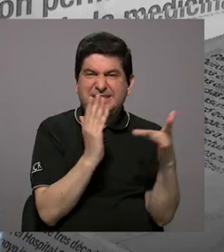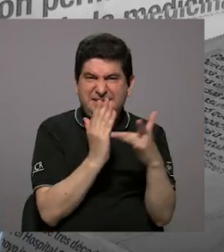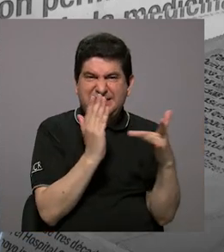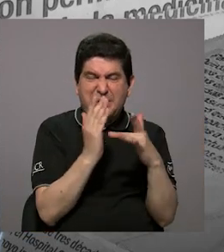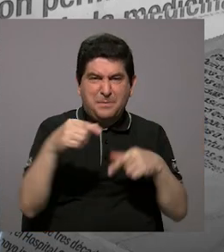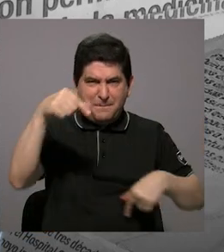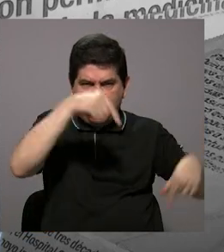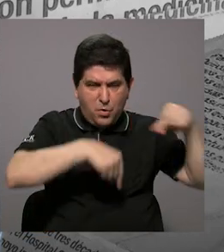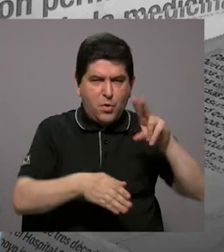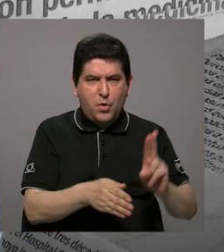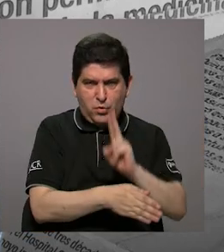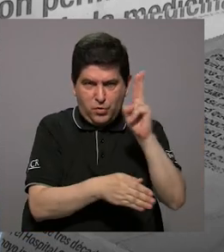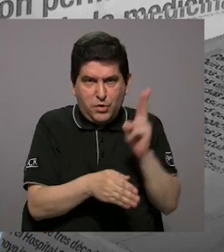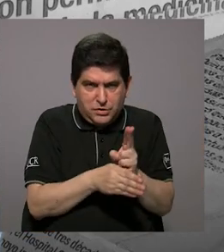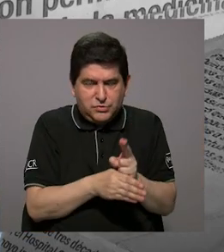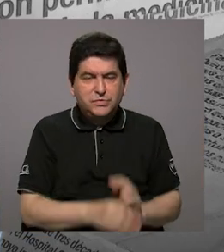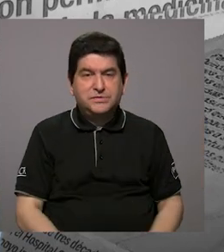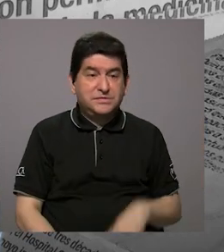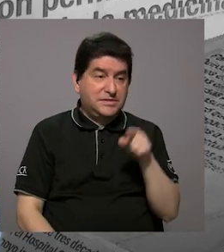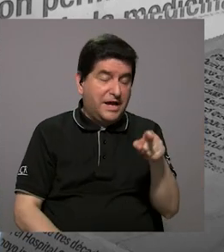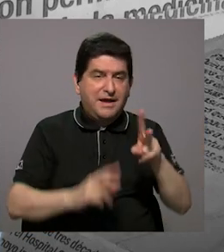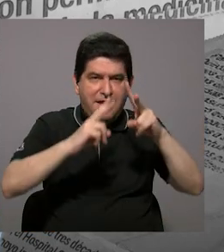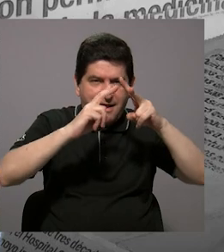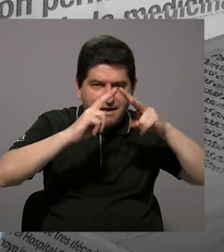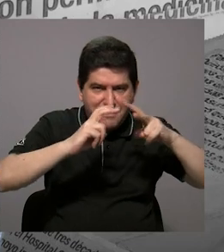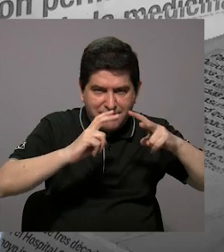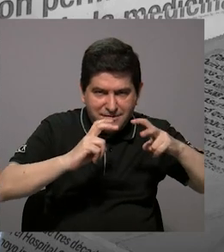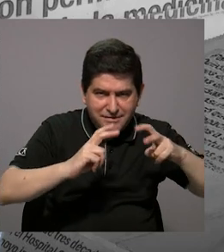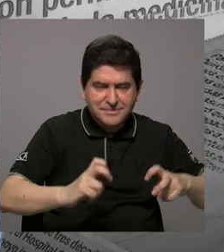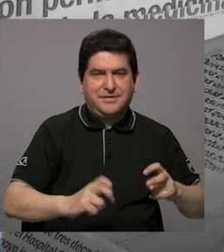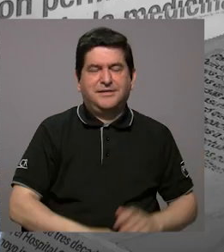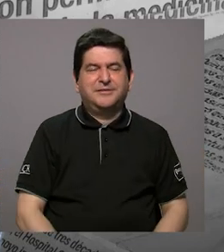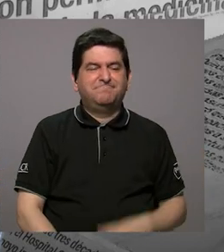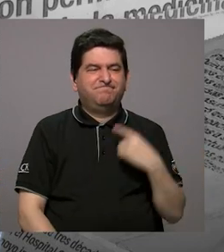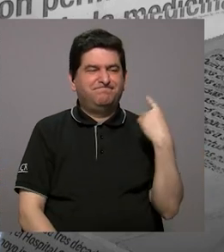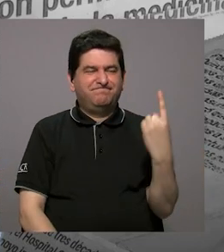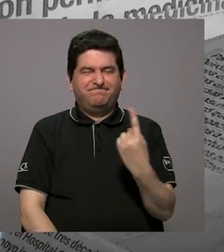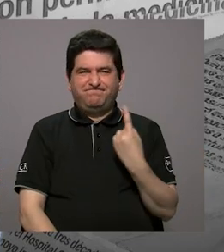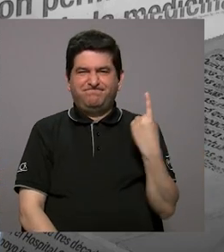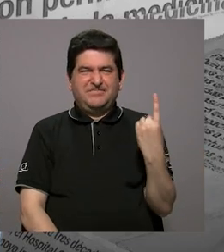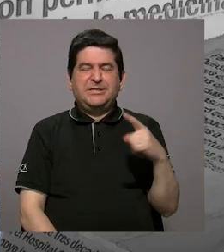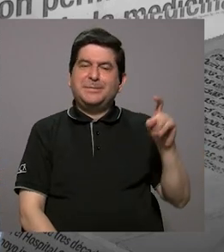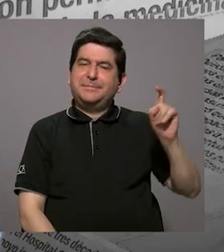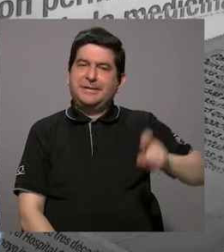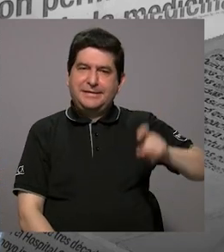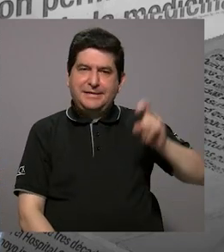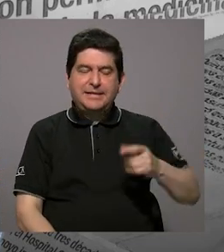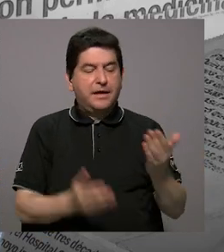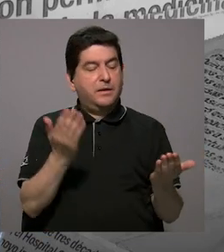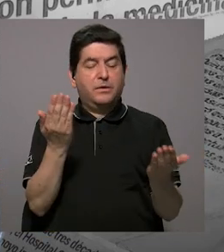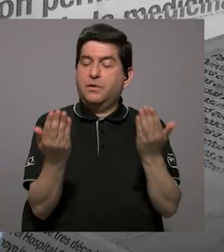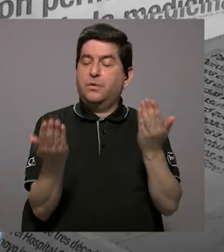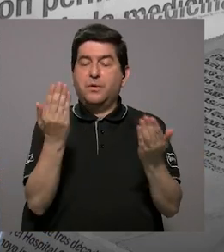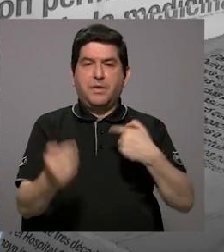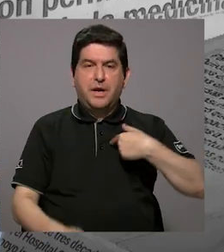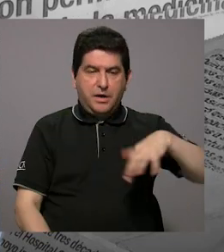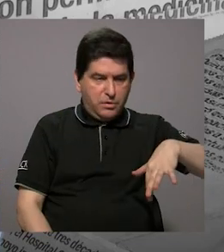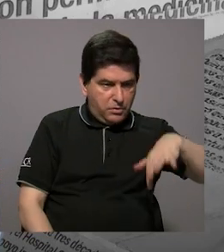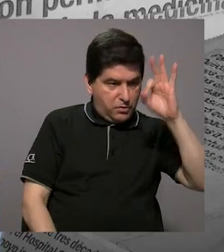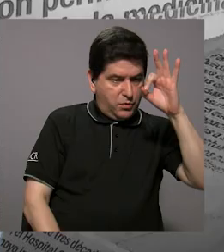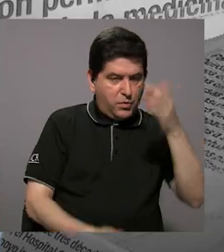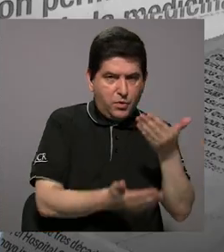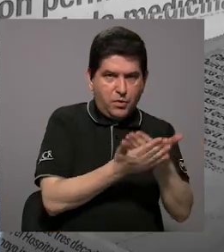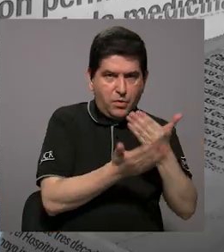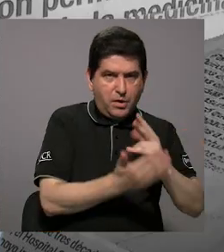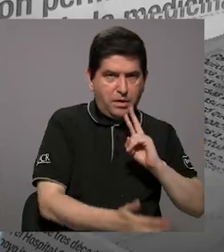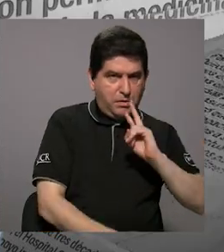tipo de tecnología química que se utiliza para este tipo de análisis siempre hay que comparar lo que uno